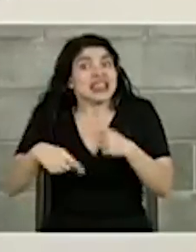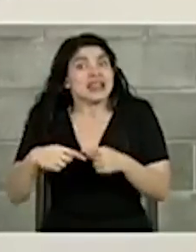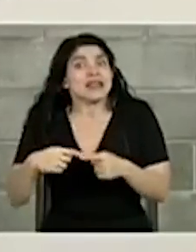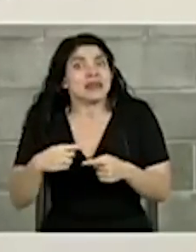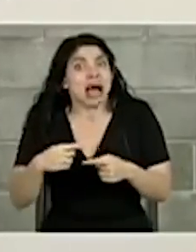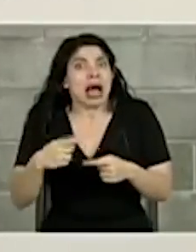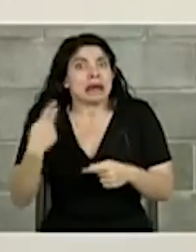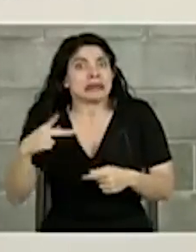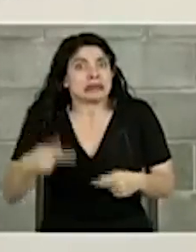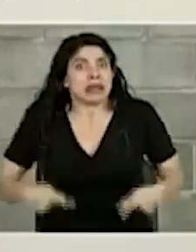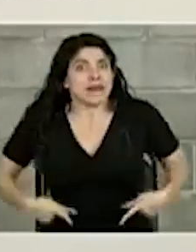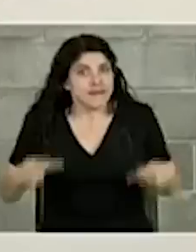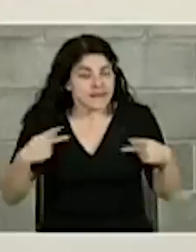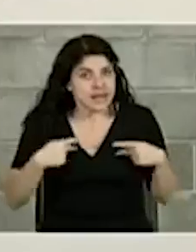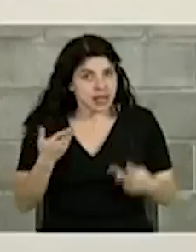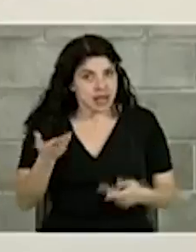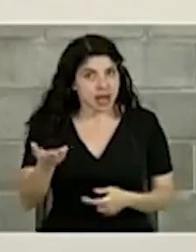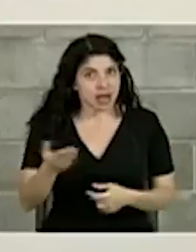vida